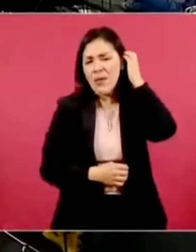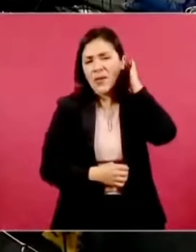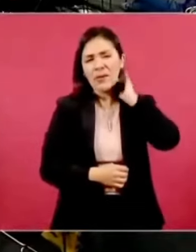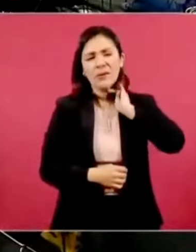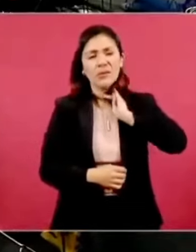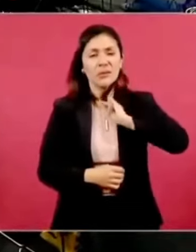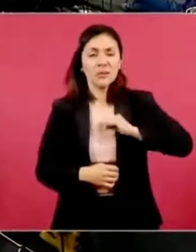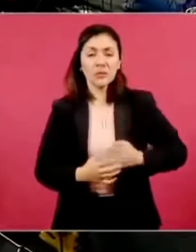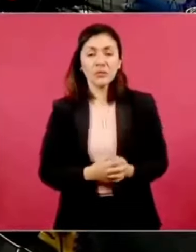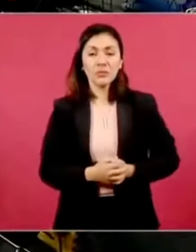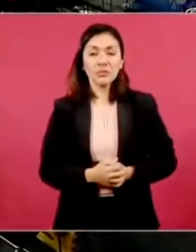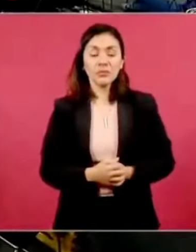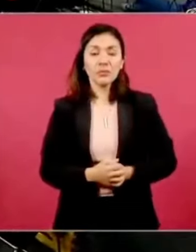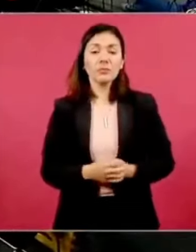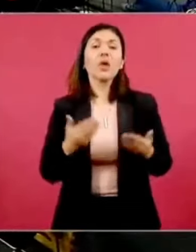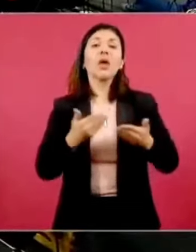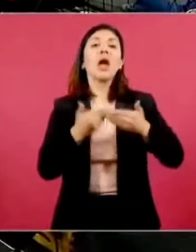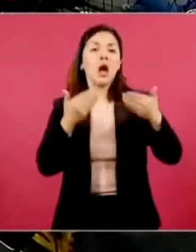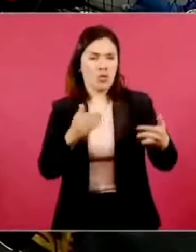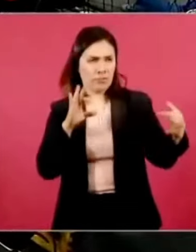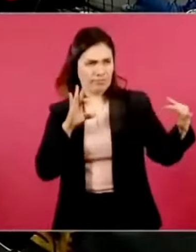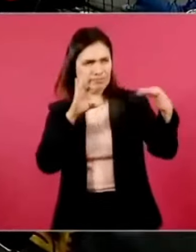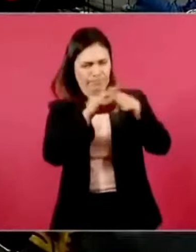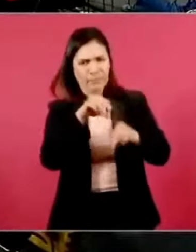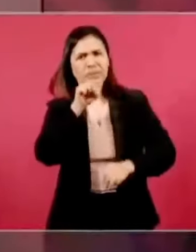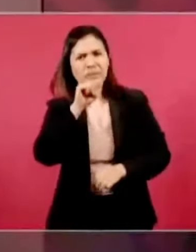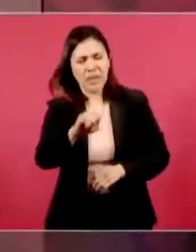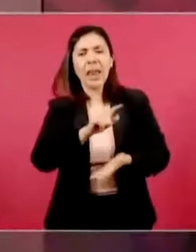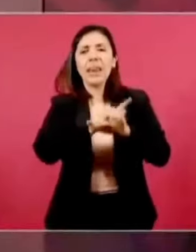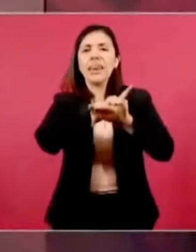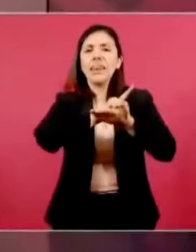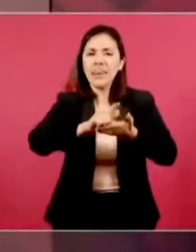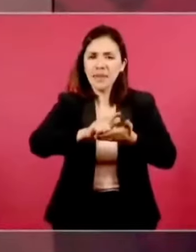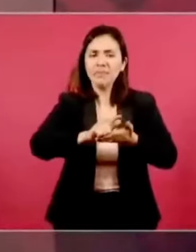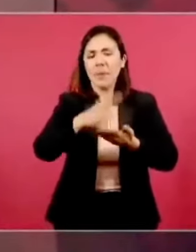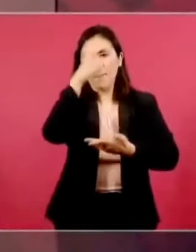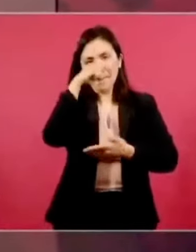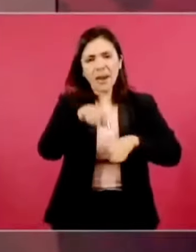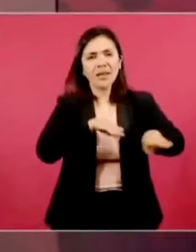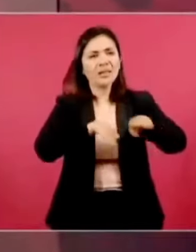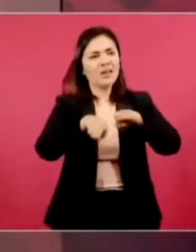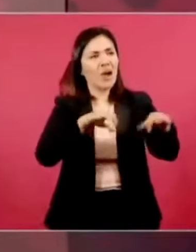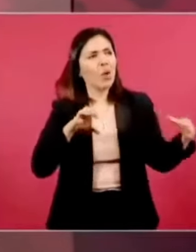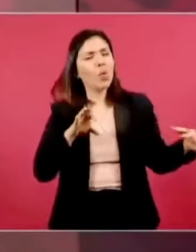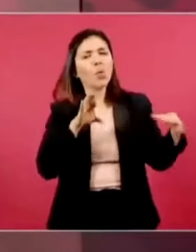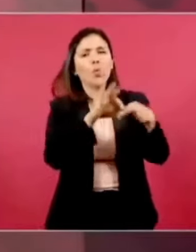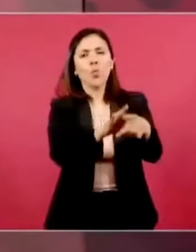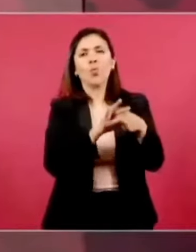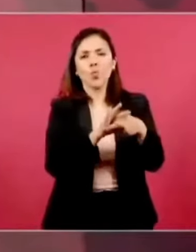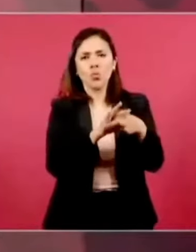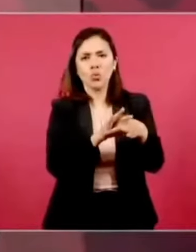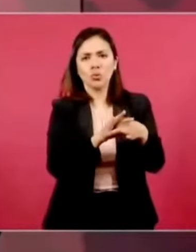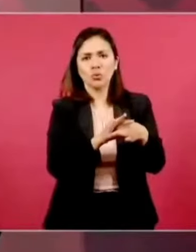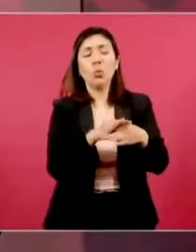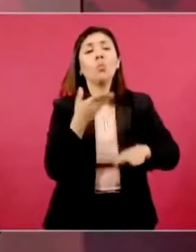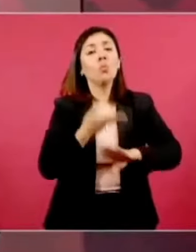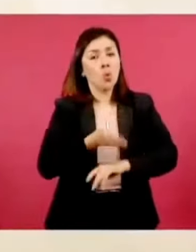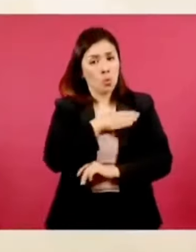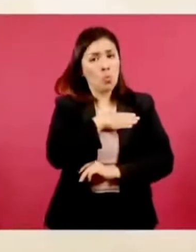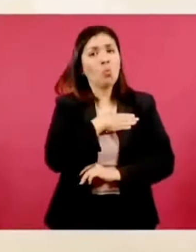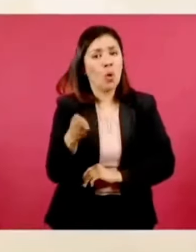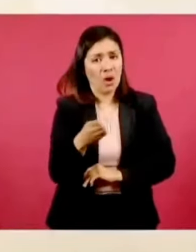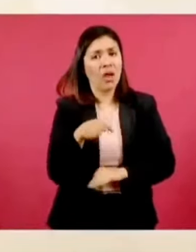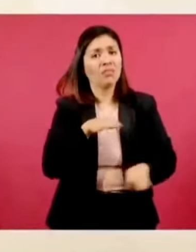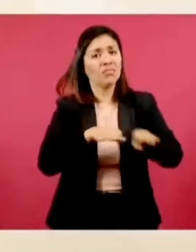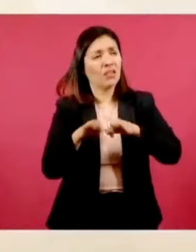Ahora hay una relación de cooperación transparente, es buena la relación de cooperación